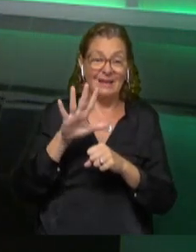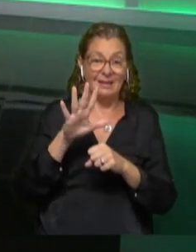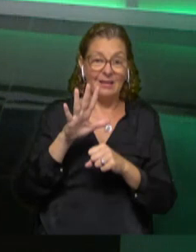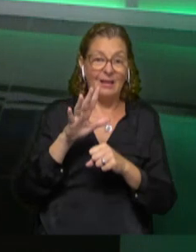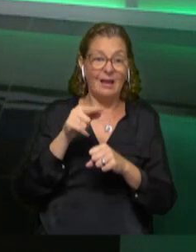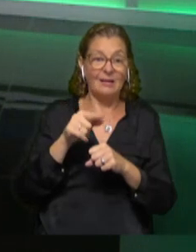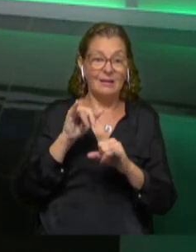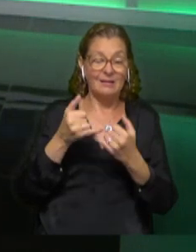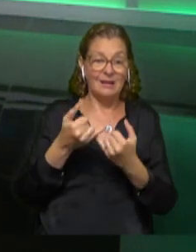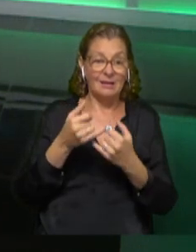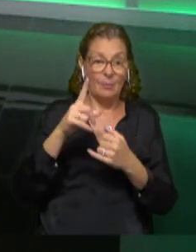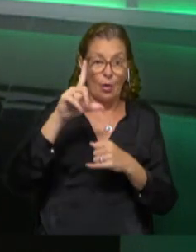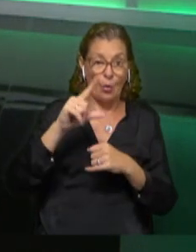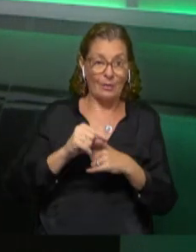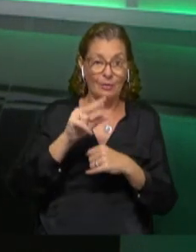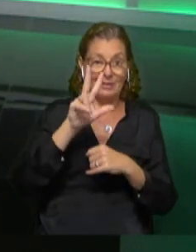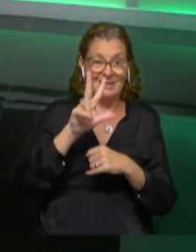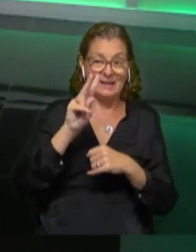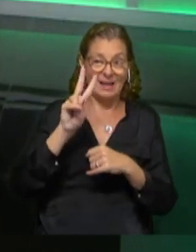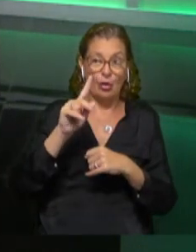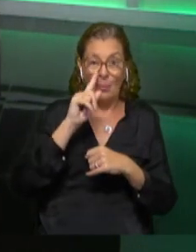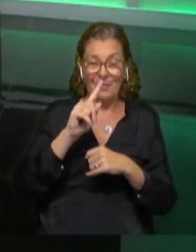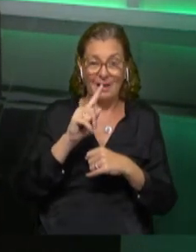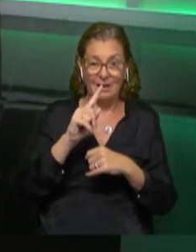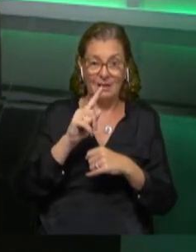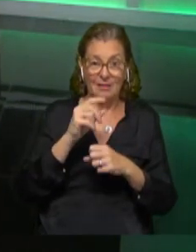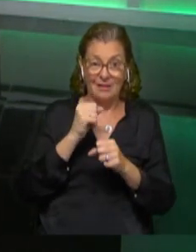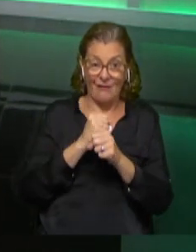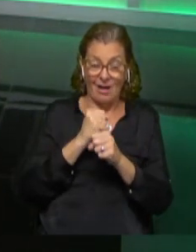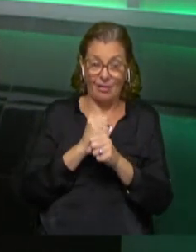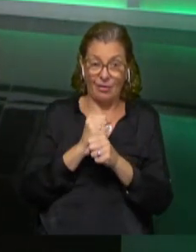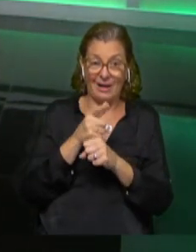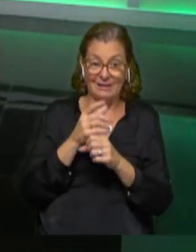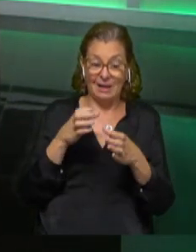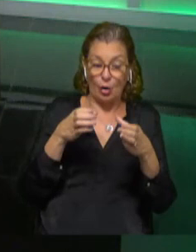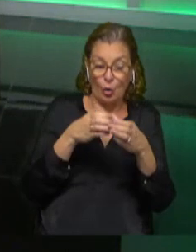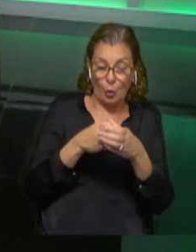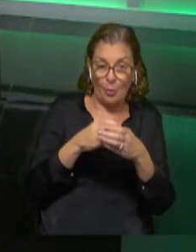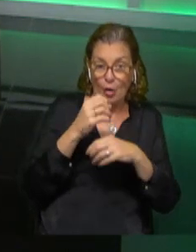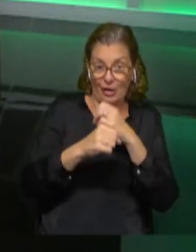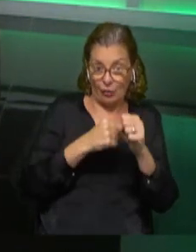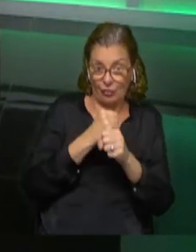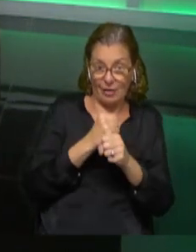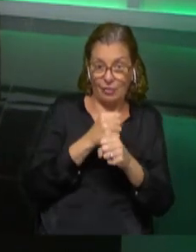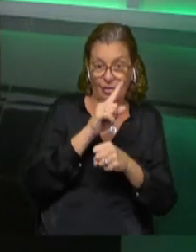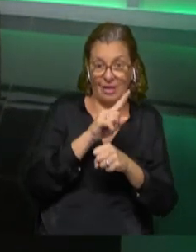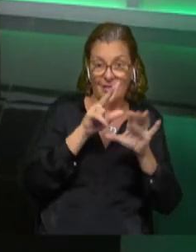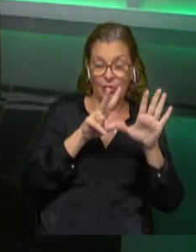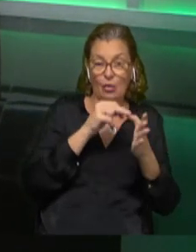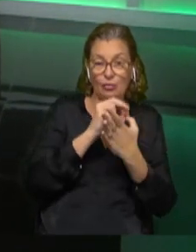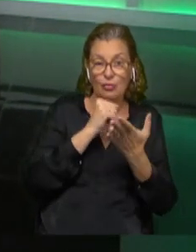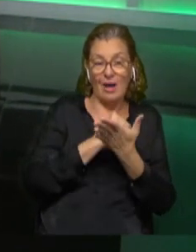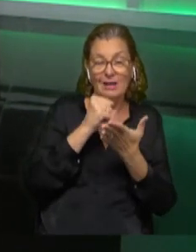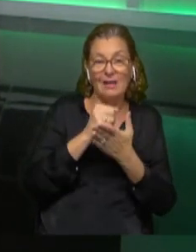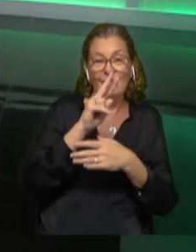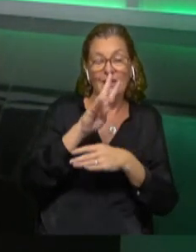tuvimos, ya tenemos una caída de 32.000 puestos de trabajo correspondientes a ese segmento de edad. De 18 a 24. Exacto. En el caso de